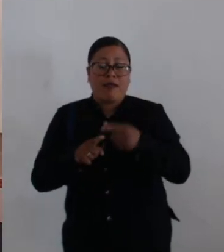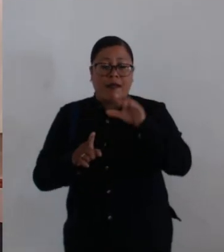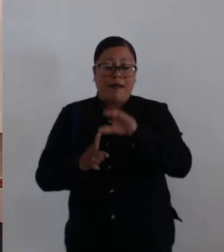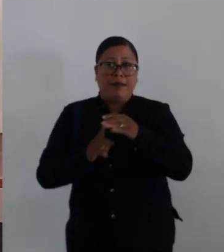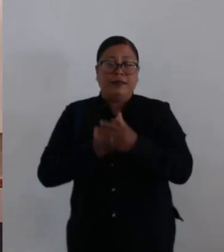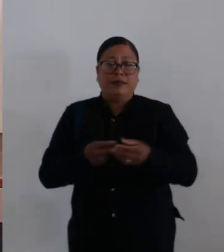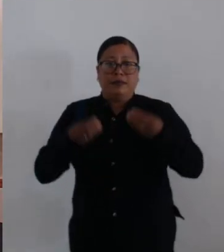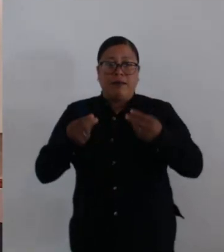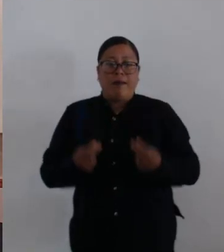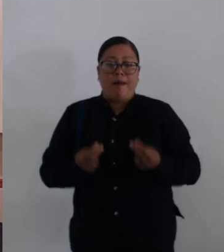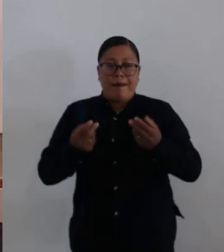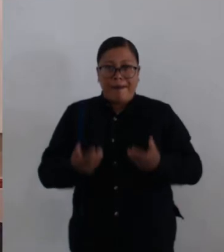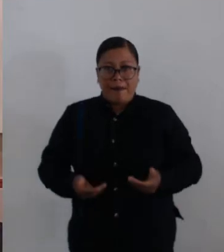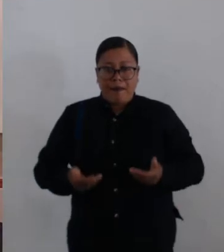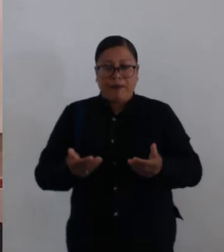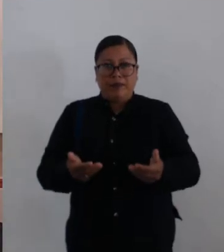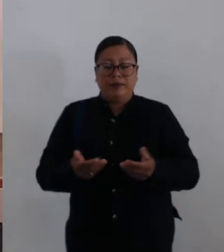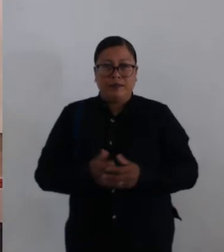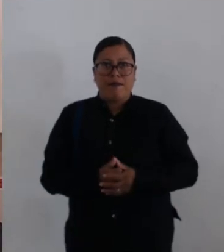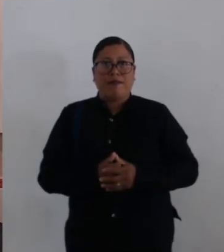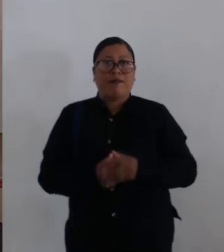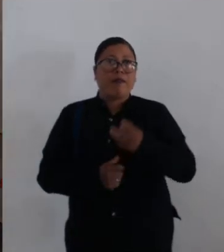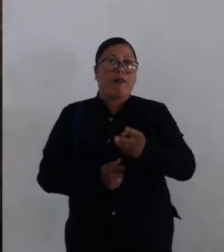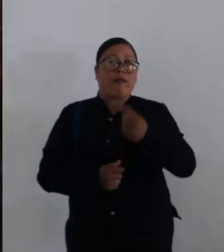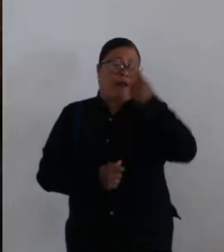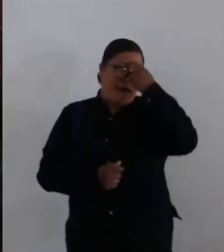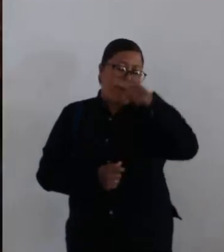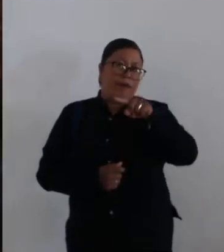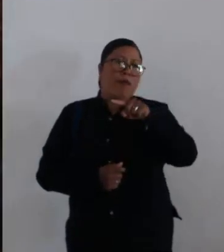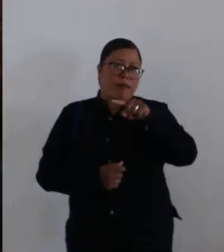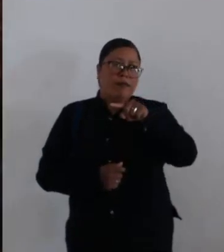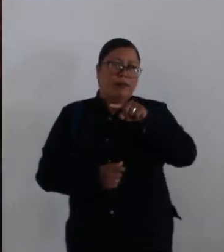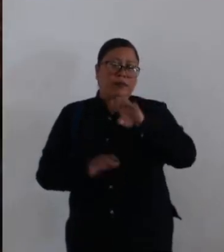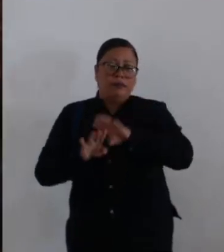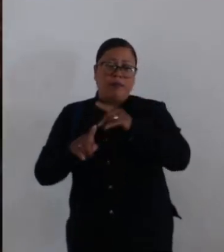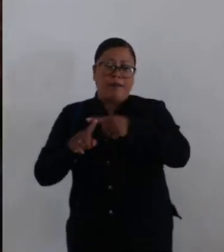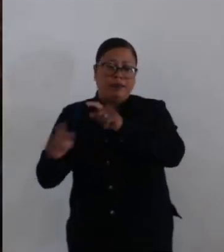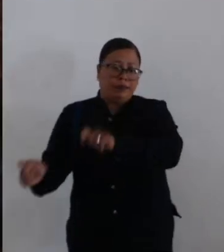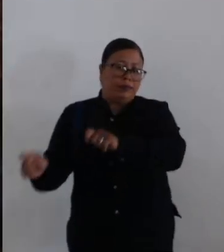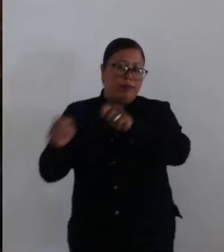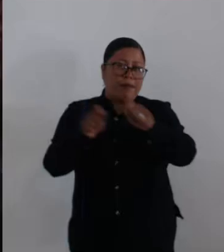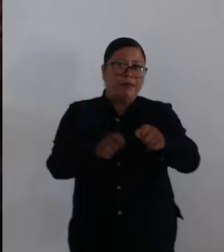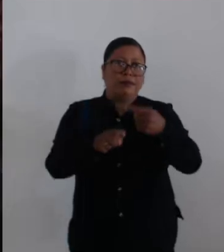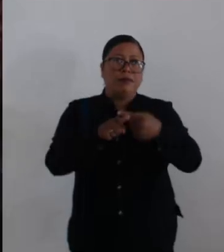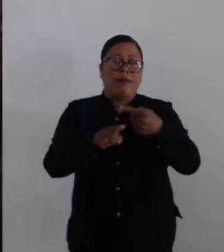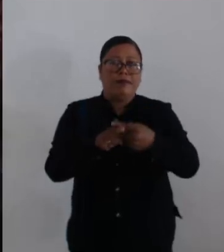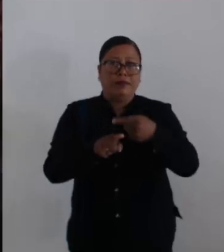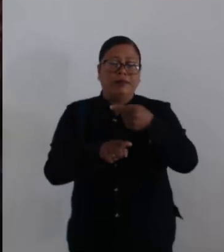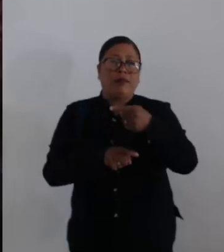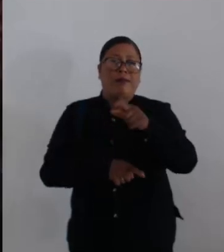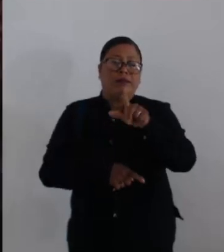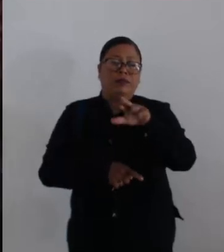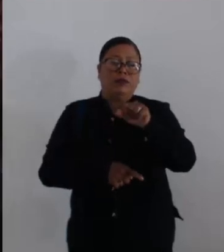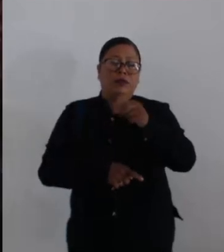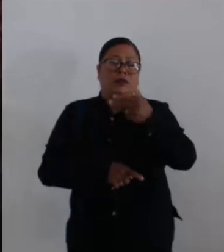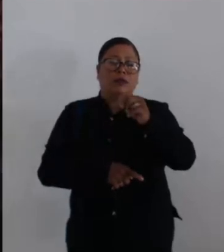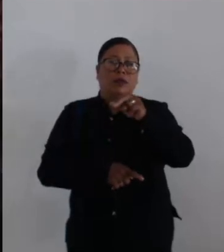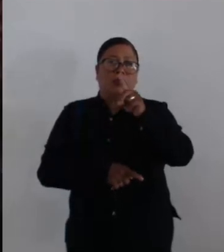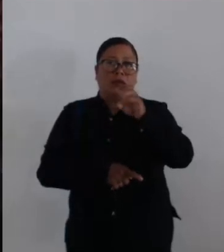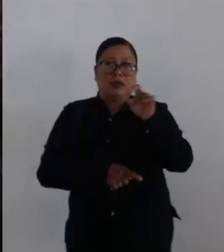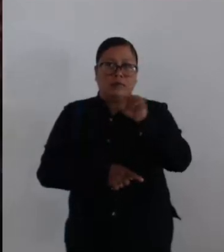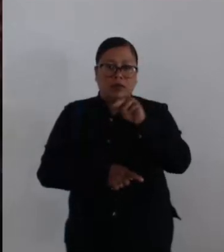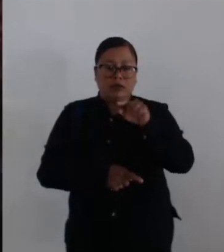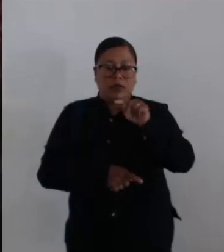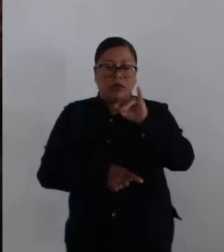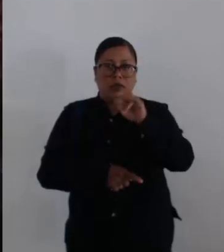Comisión de Mercados y Comercio en Vía Pública, mediante el que se determina aprobar la sesión de derechos a favor del ciudadano Luis Hernández Martínez,